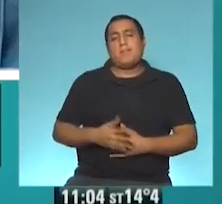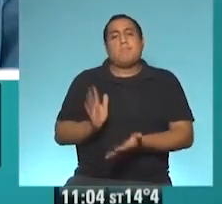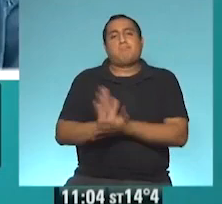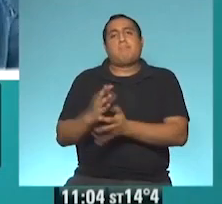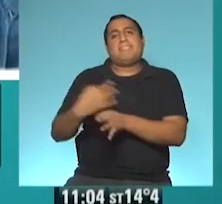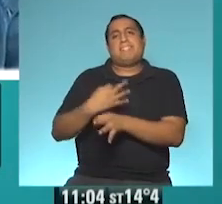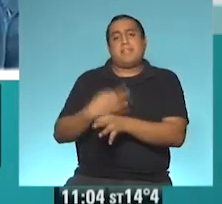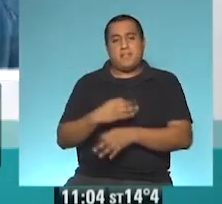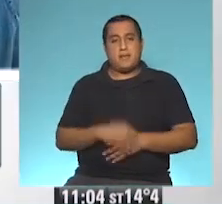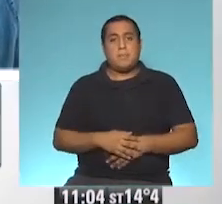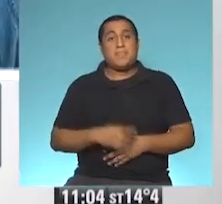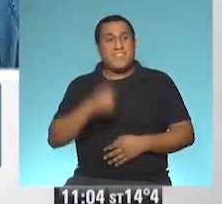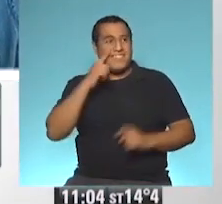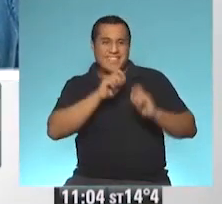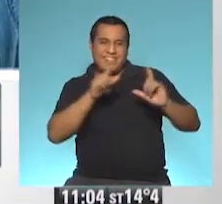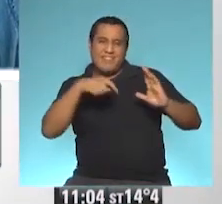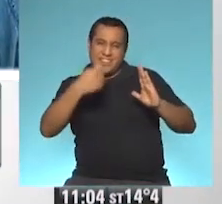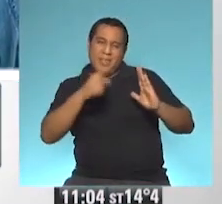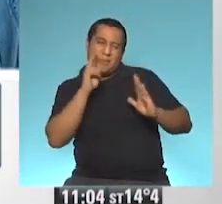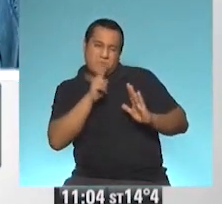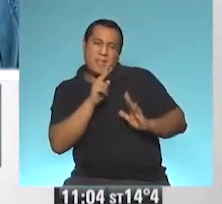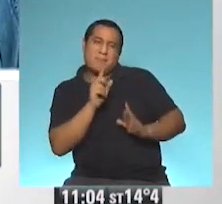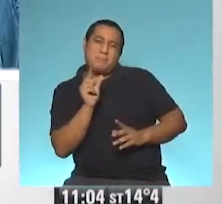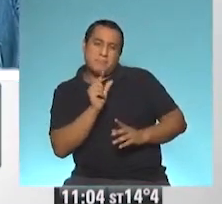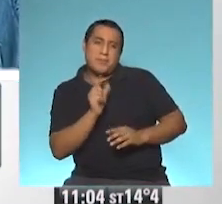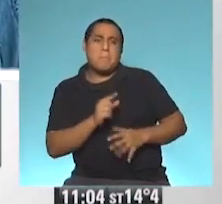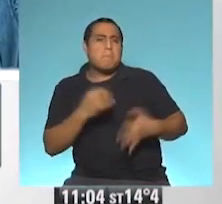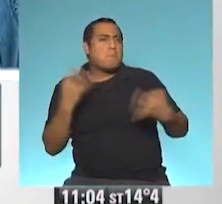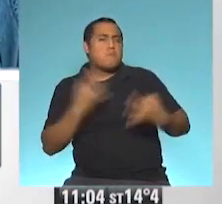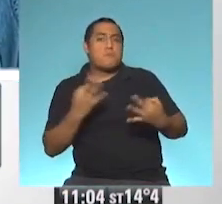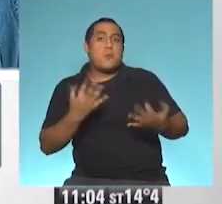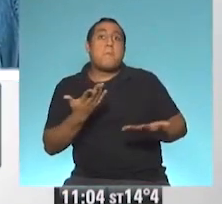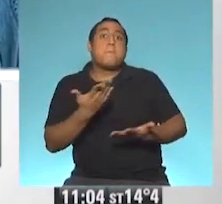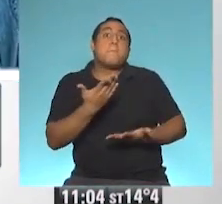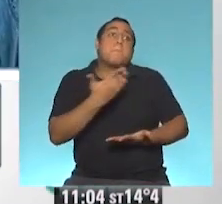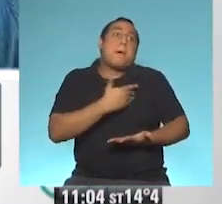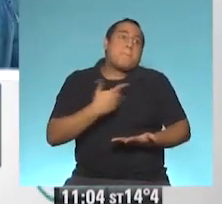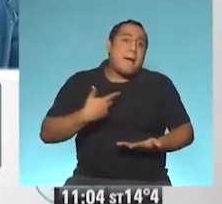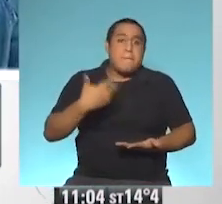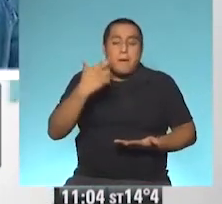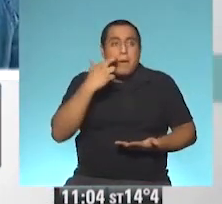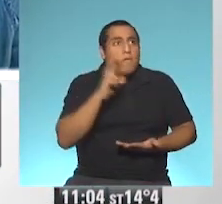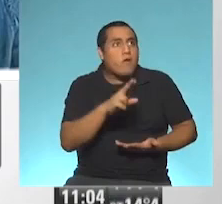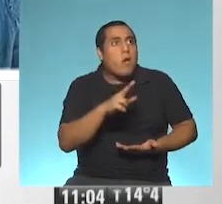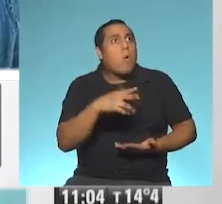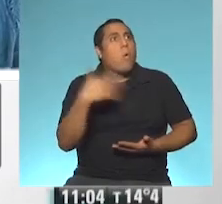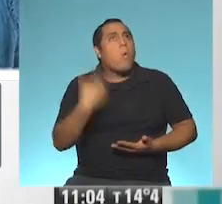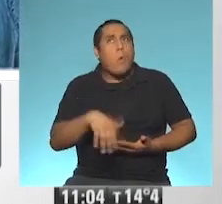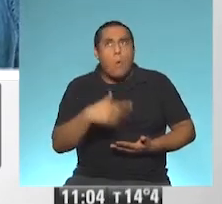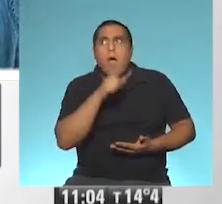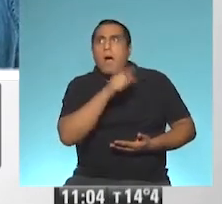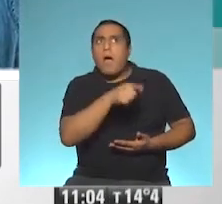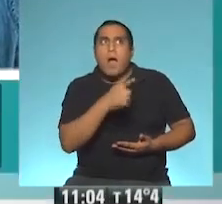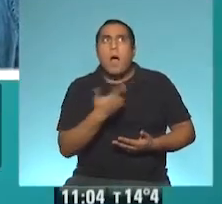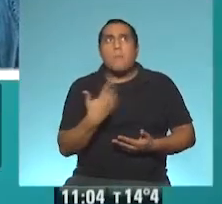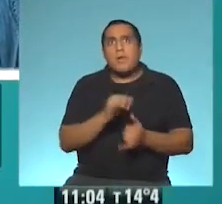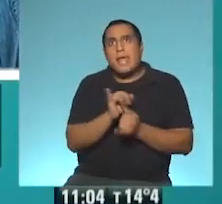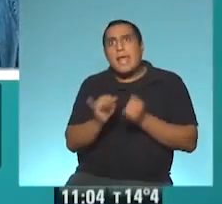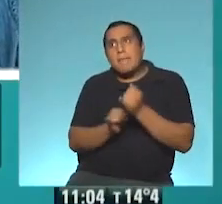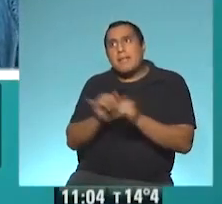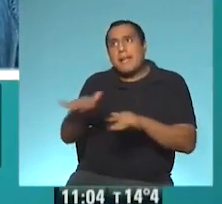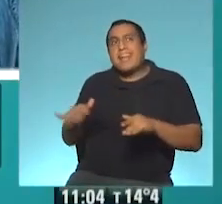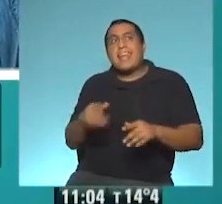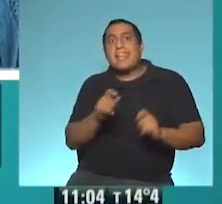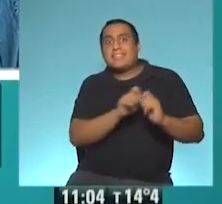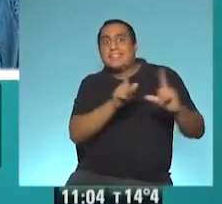estamos viendo el video, una partecita. También es piola, creo yo, para las mamás, los papás que están en casa. Y dice, bueno, capaz que le puedo explicar esto con esta